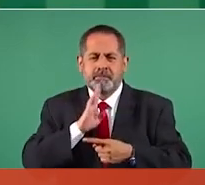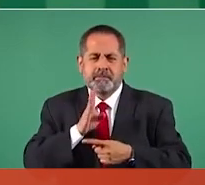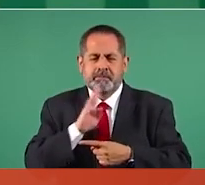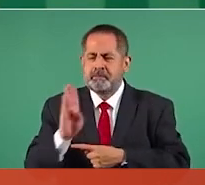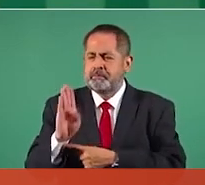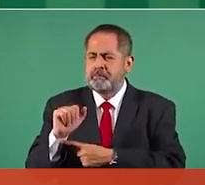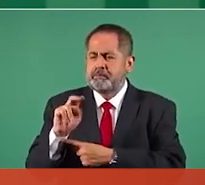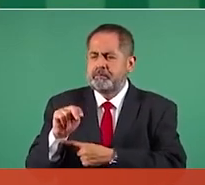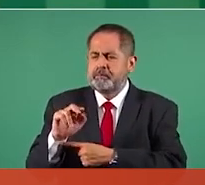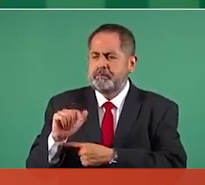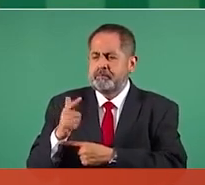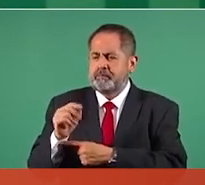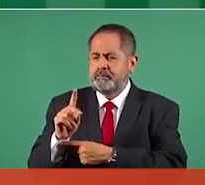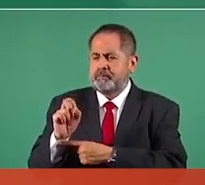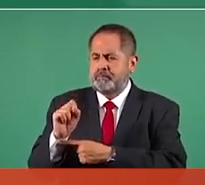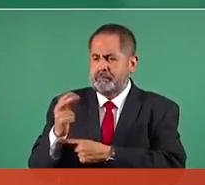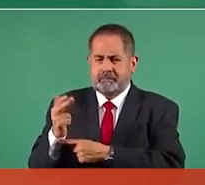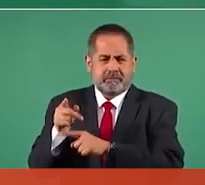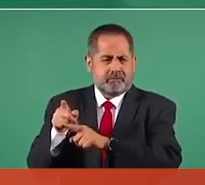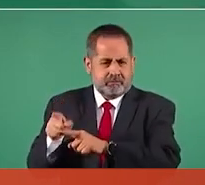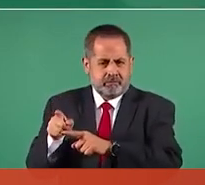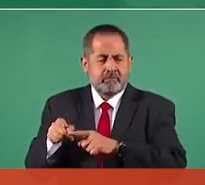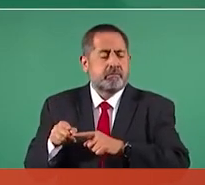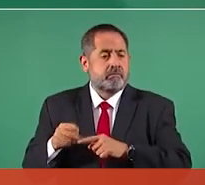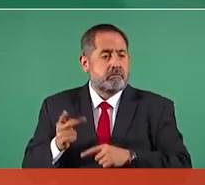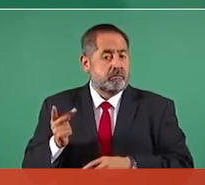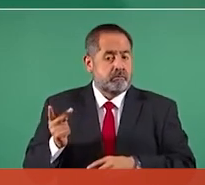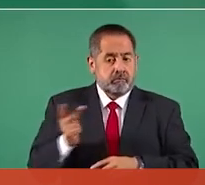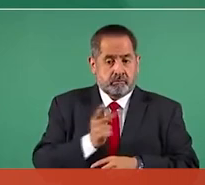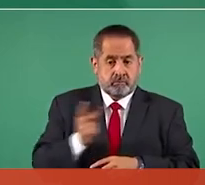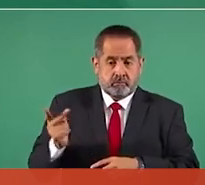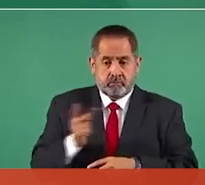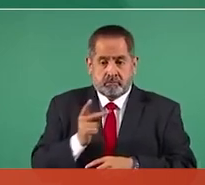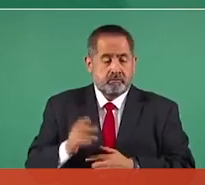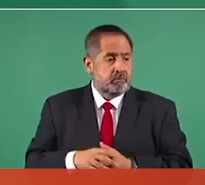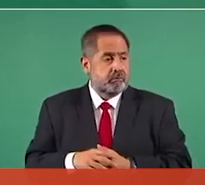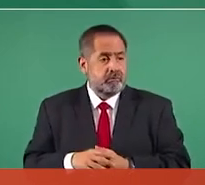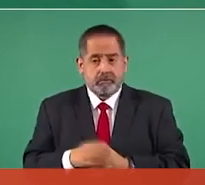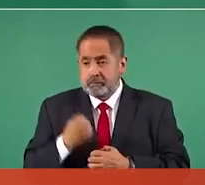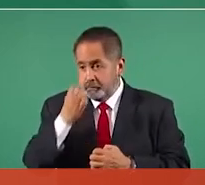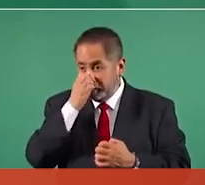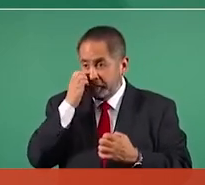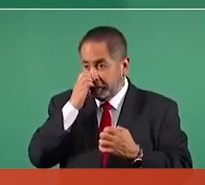es el país que lleva más tiempo con las escuelas cerradas.